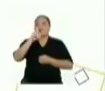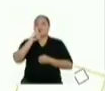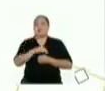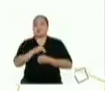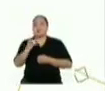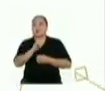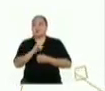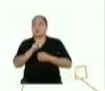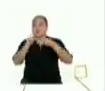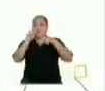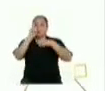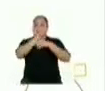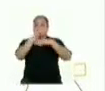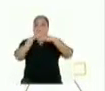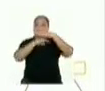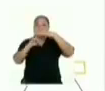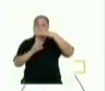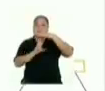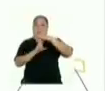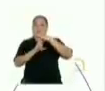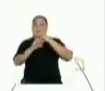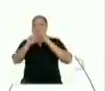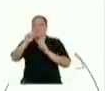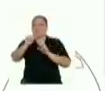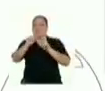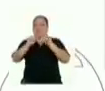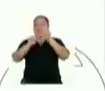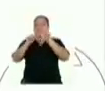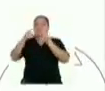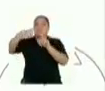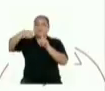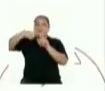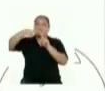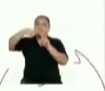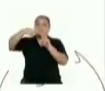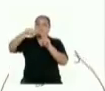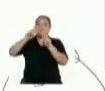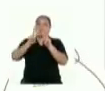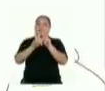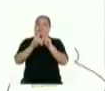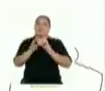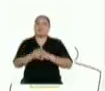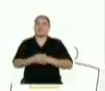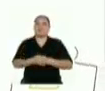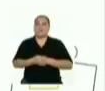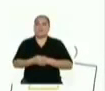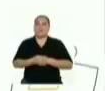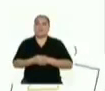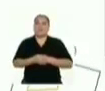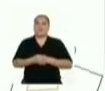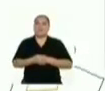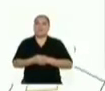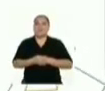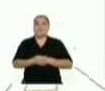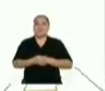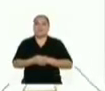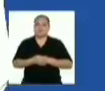su volumen igual a la tercera parte de sus aristas elevada al cubo por la raíz cuadrada de dos.